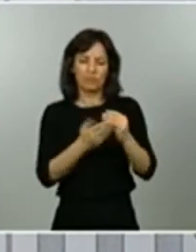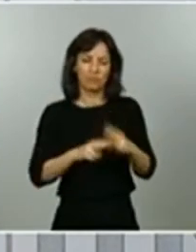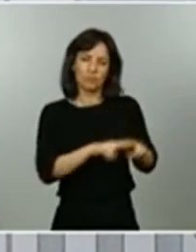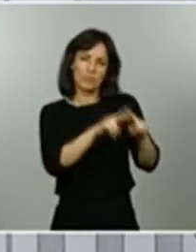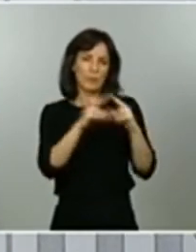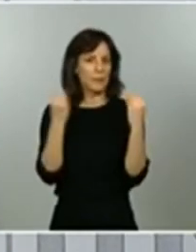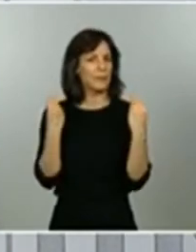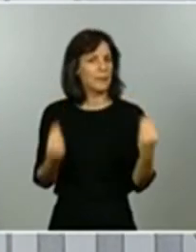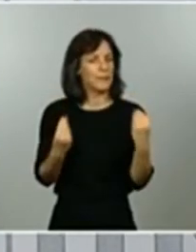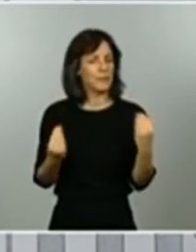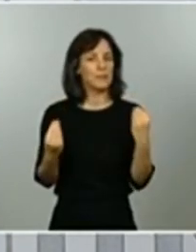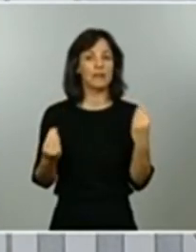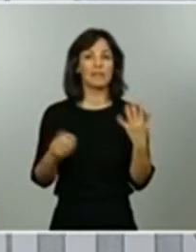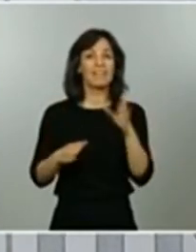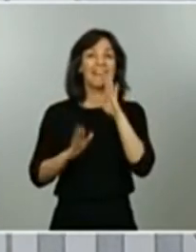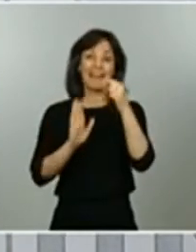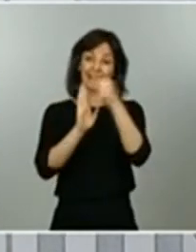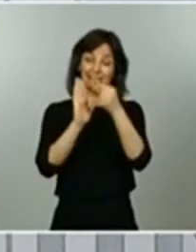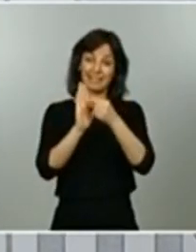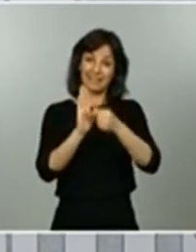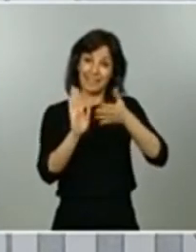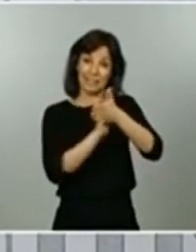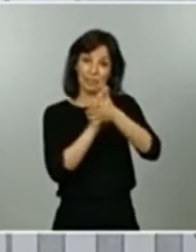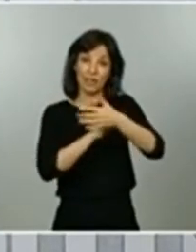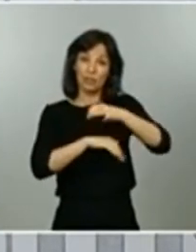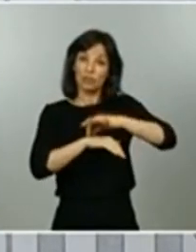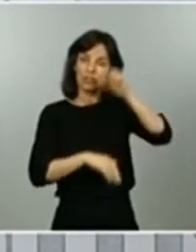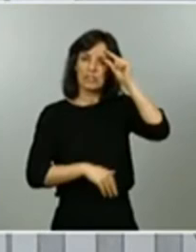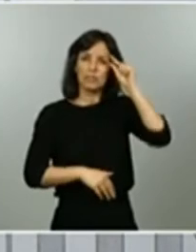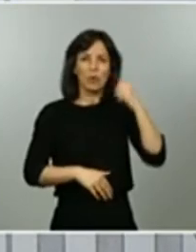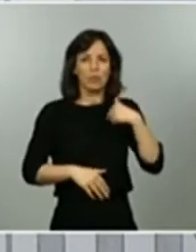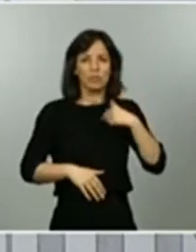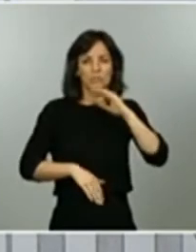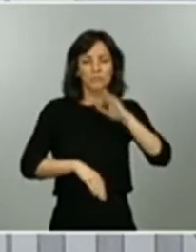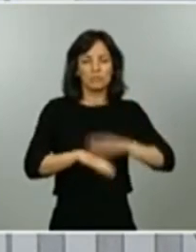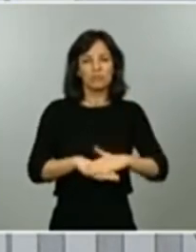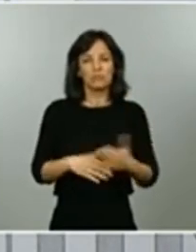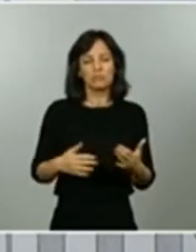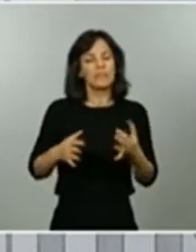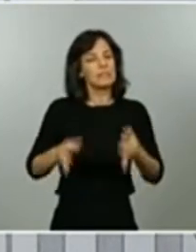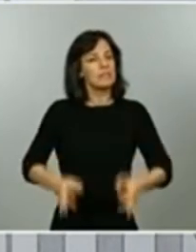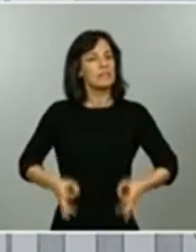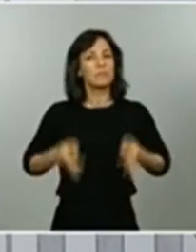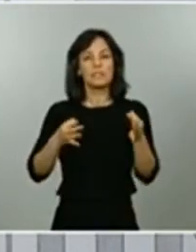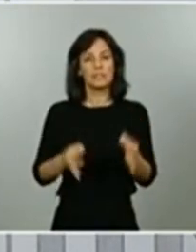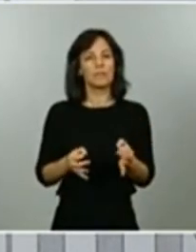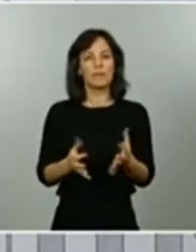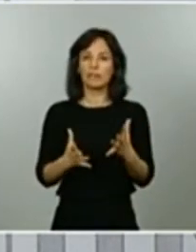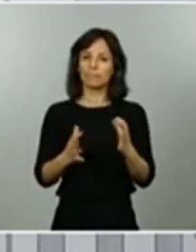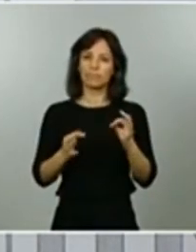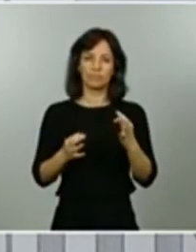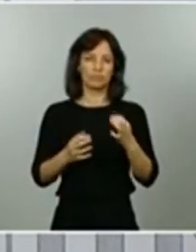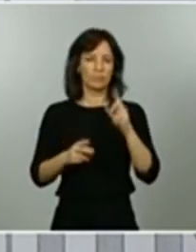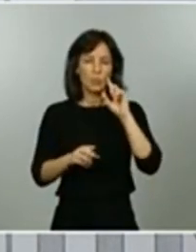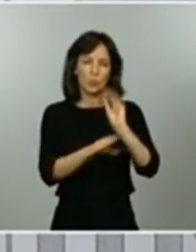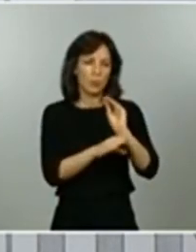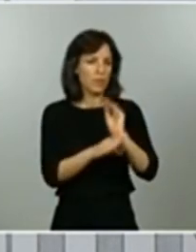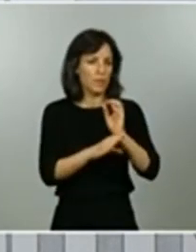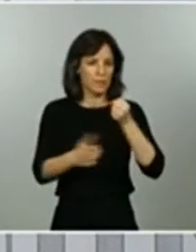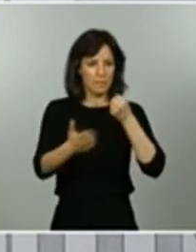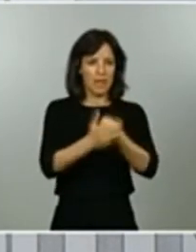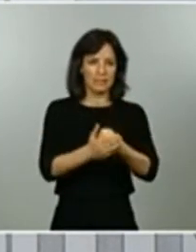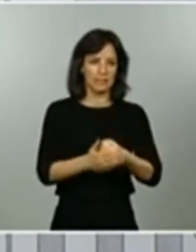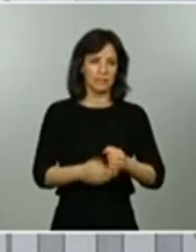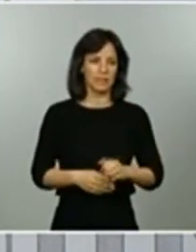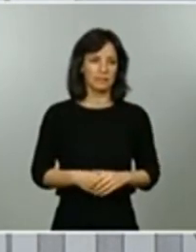los criterios que les ha explicado antes del doctor Simón y actuando siempre con máxima con máxima potencia hemos